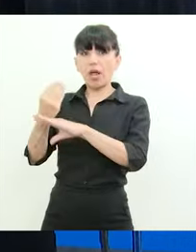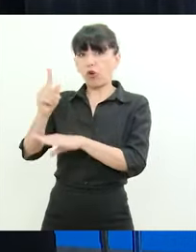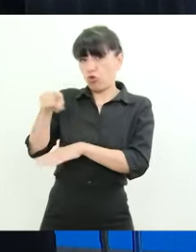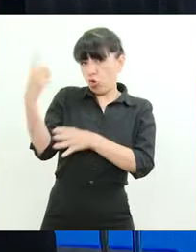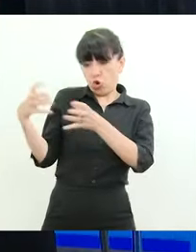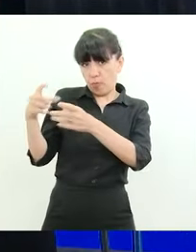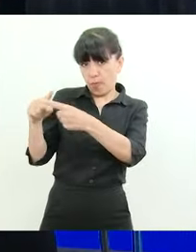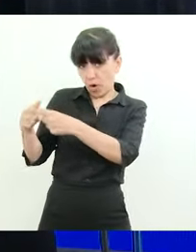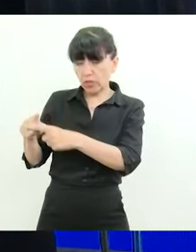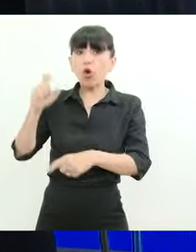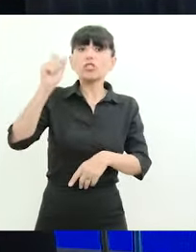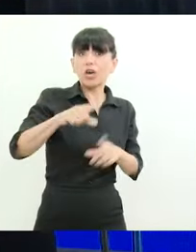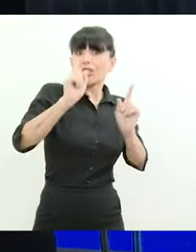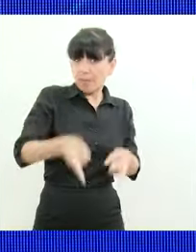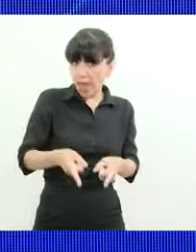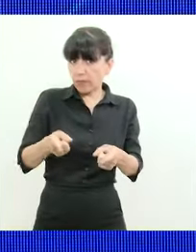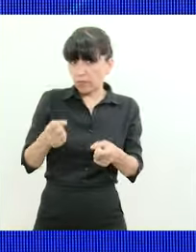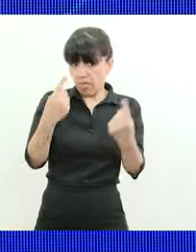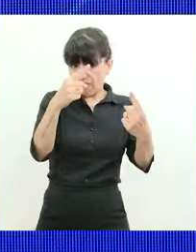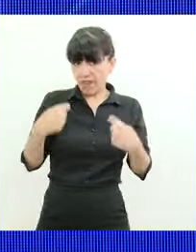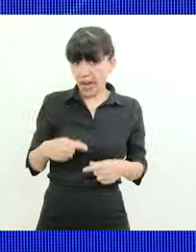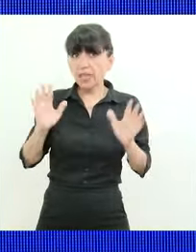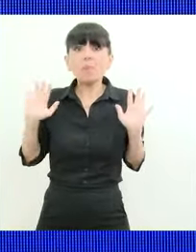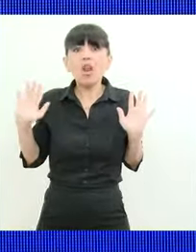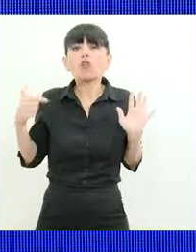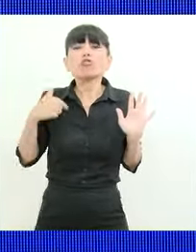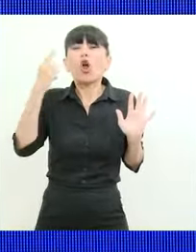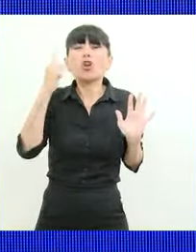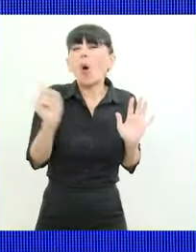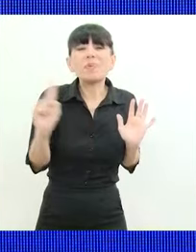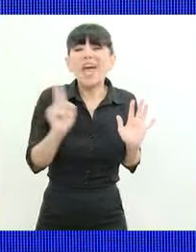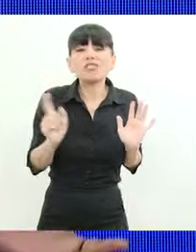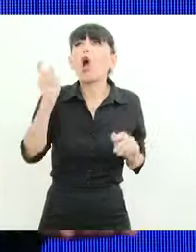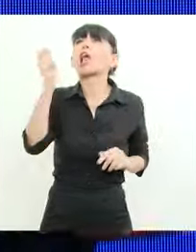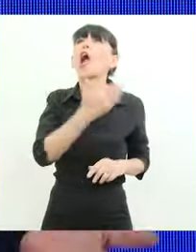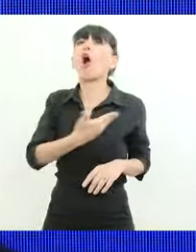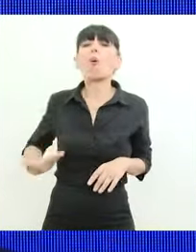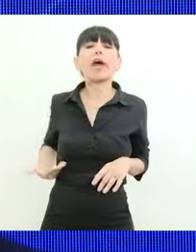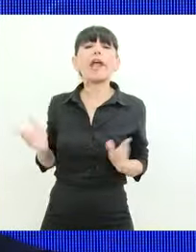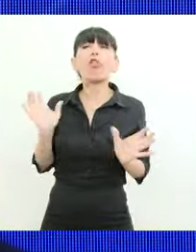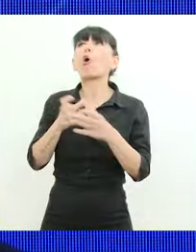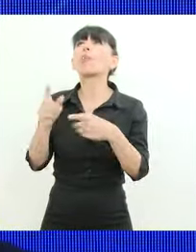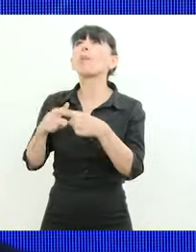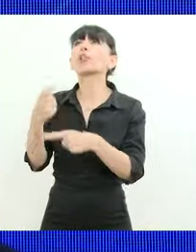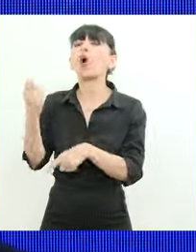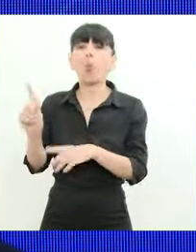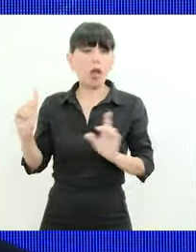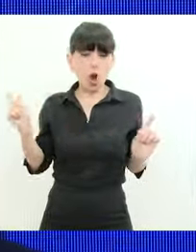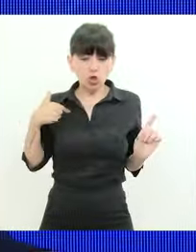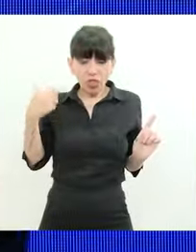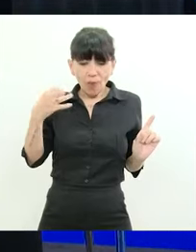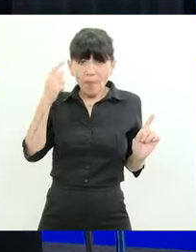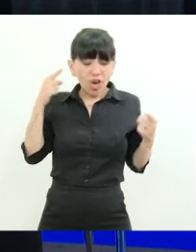gobernador de otra fuerza política distinta a la mía. Ahora, yo tengo que pensar en la Argentina, no en quién es el gobernador de turno de una provincia o de la otra